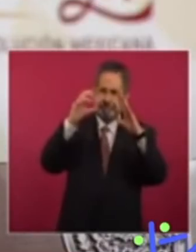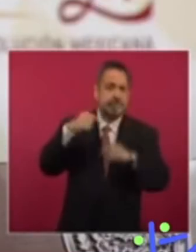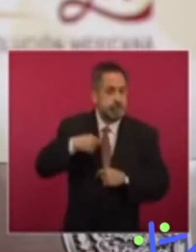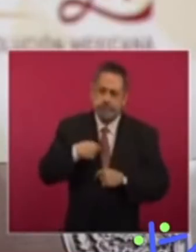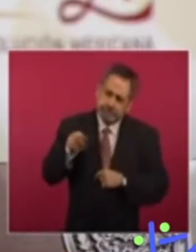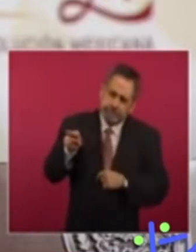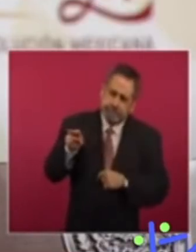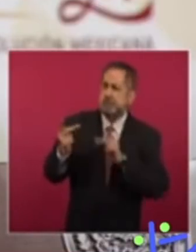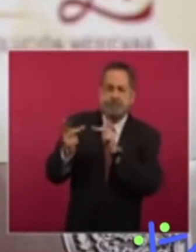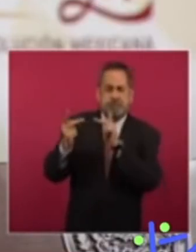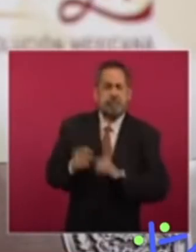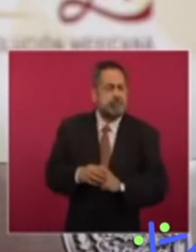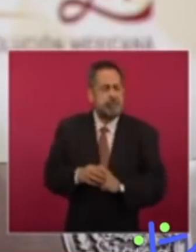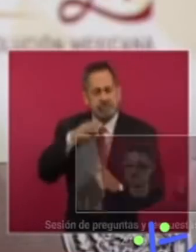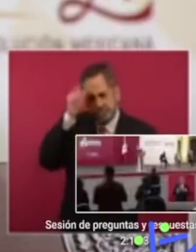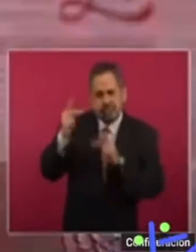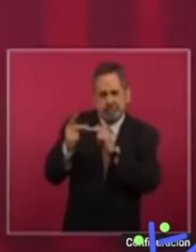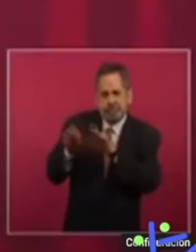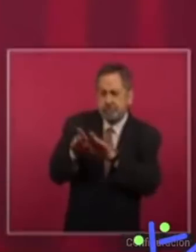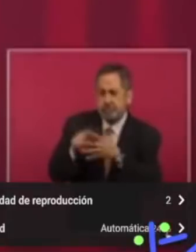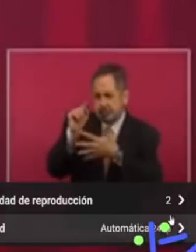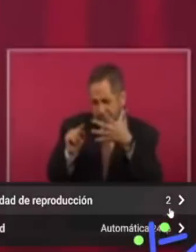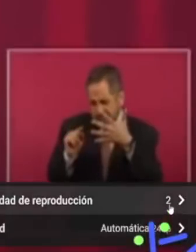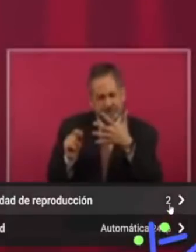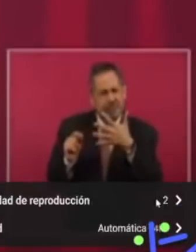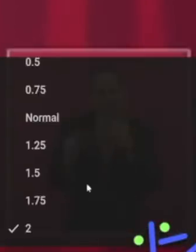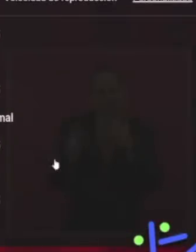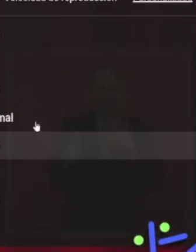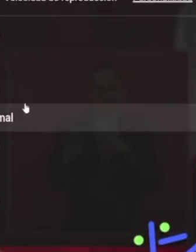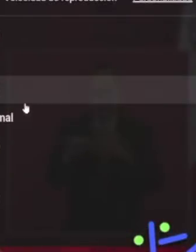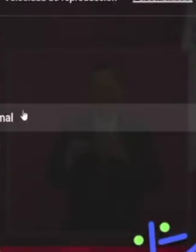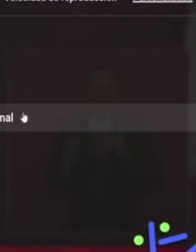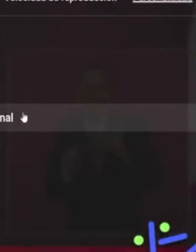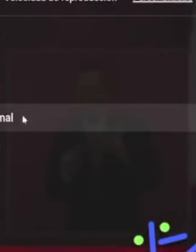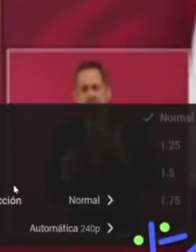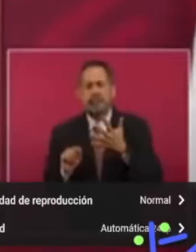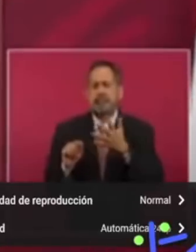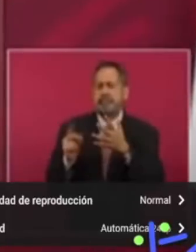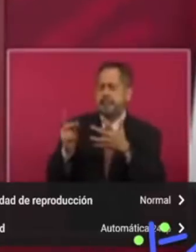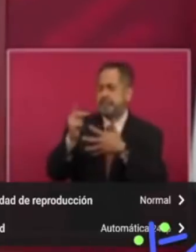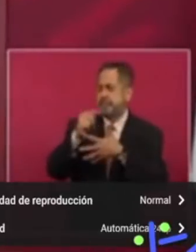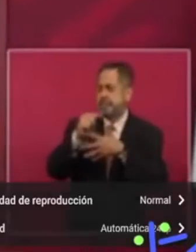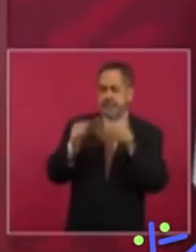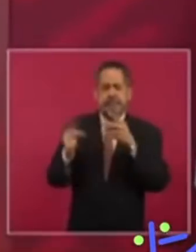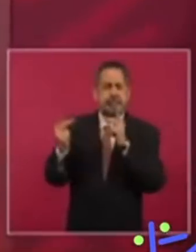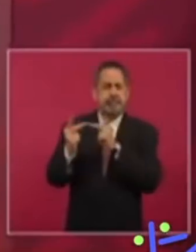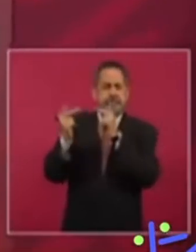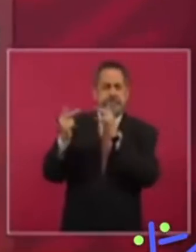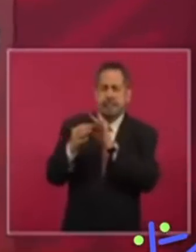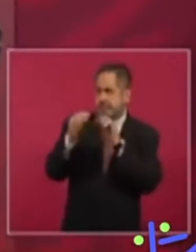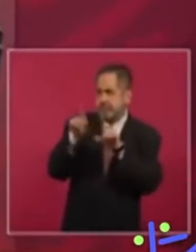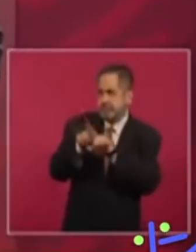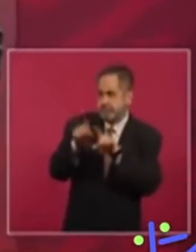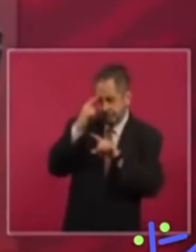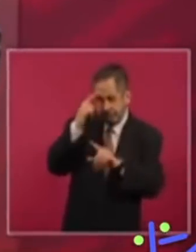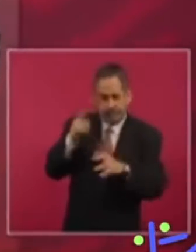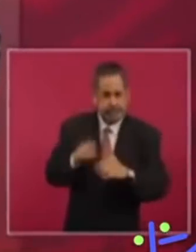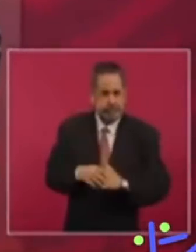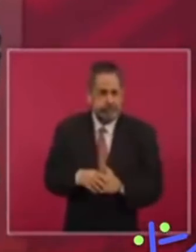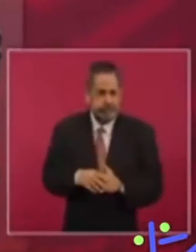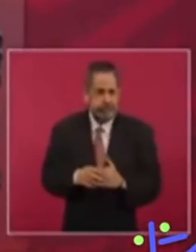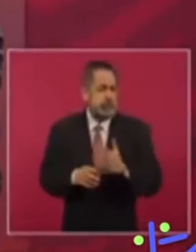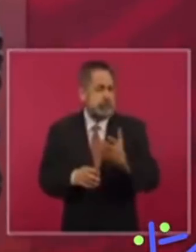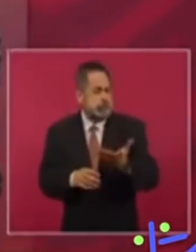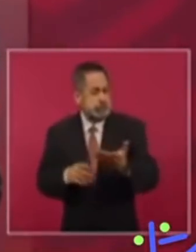Yo, casi todo, solo pienso que independientemente de esta